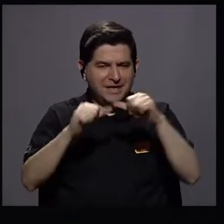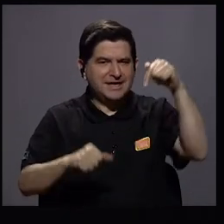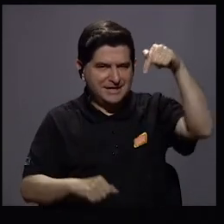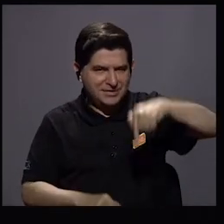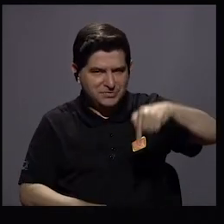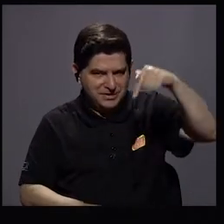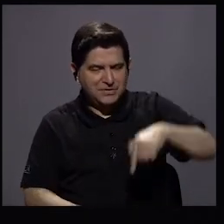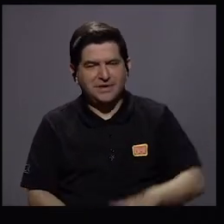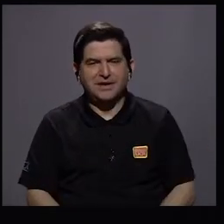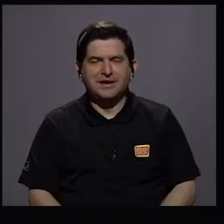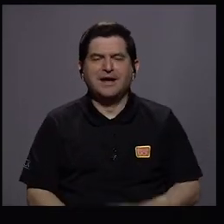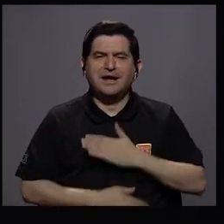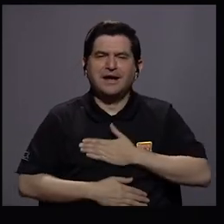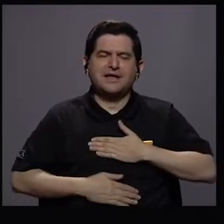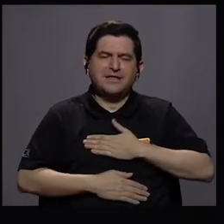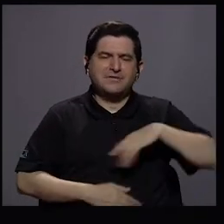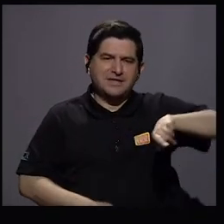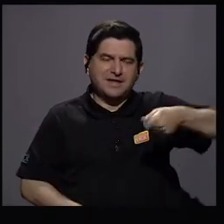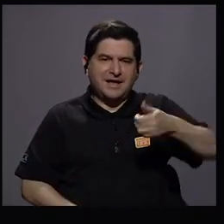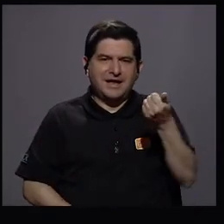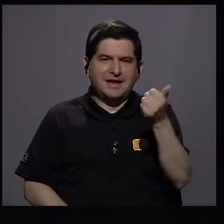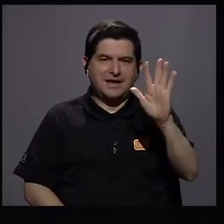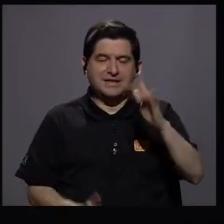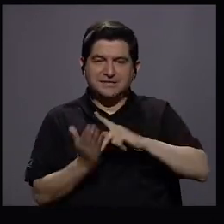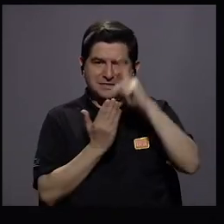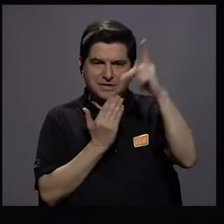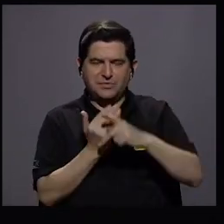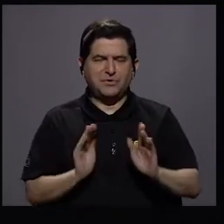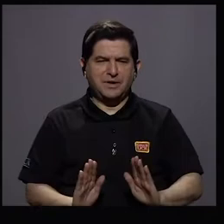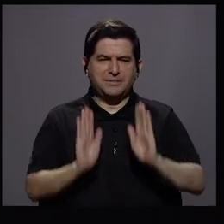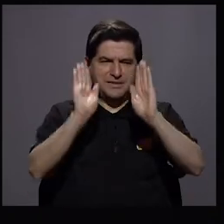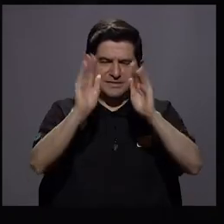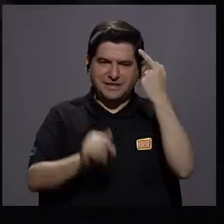y disfrute siempre de Canal 15, que tiene una programación exquisita para ustedes. Ya regresamos.